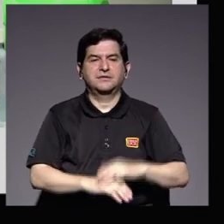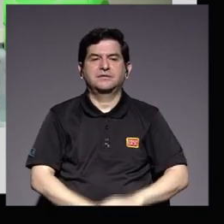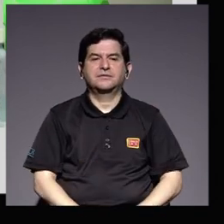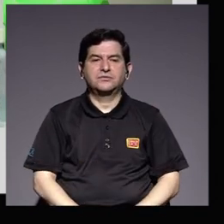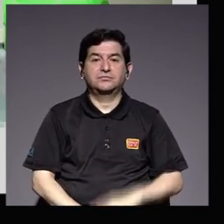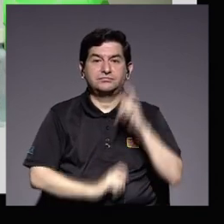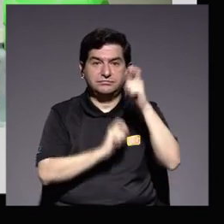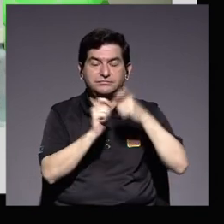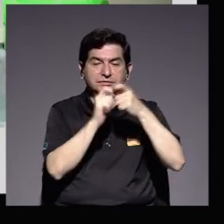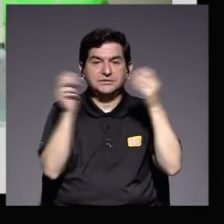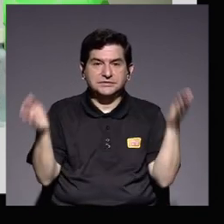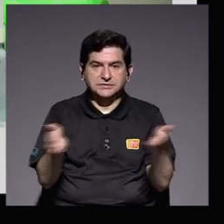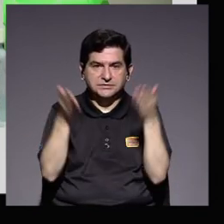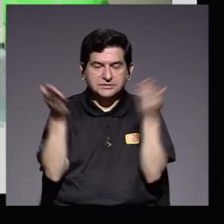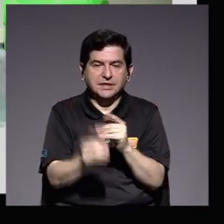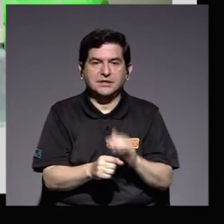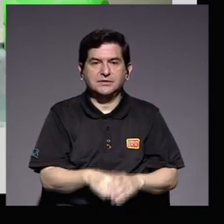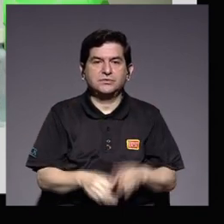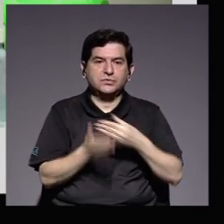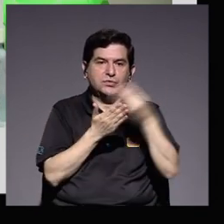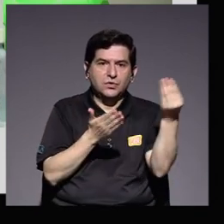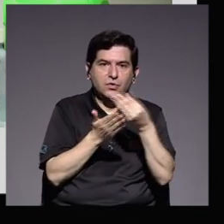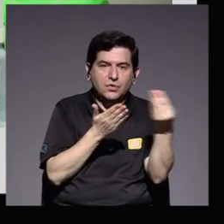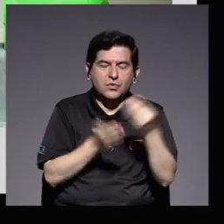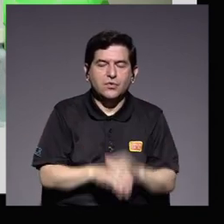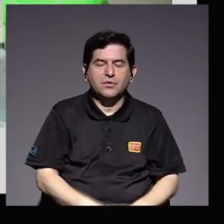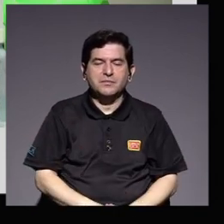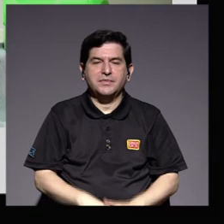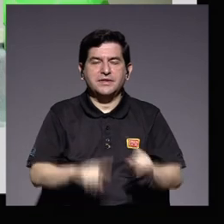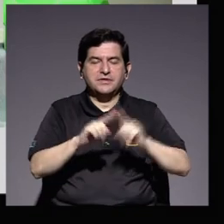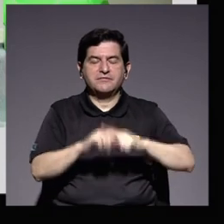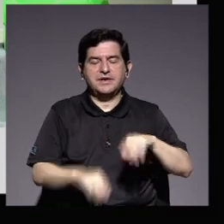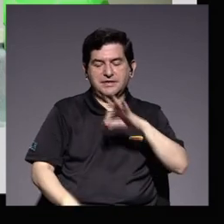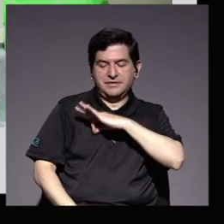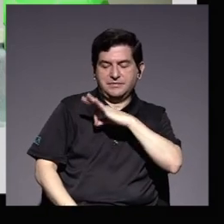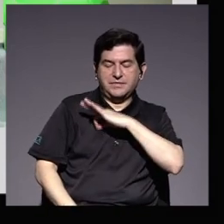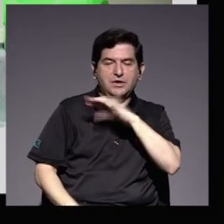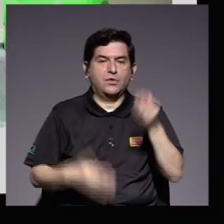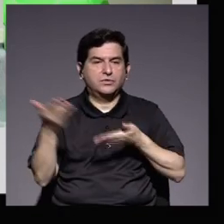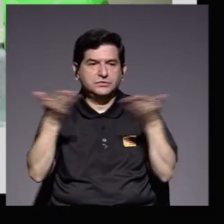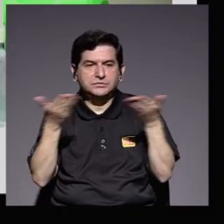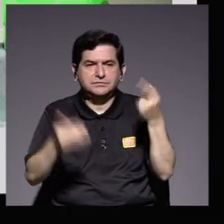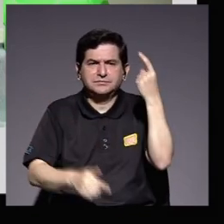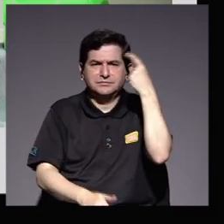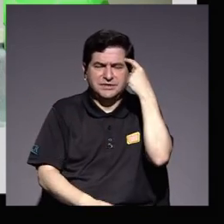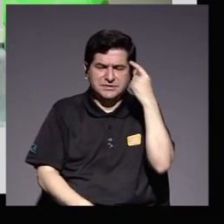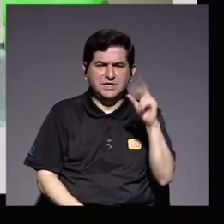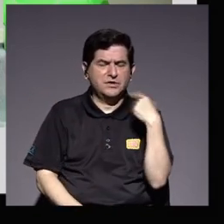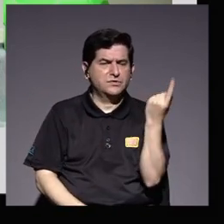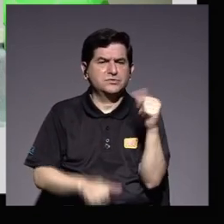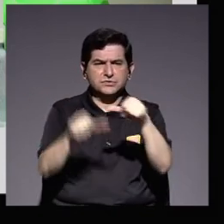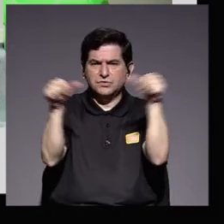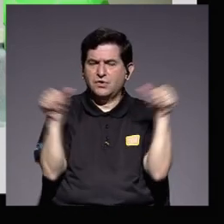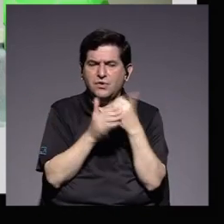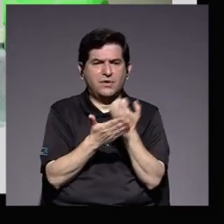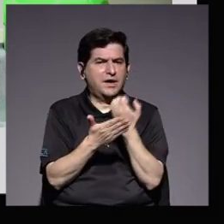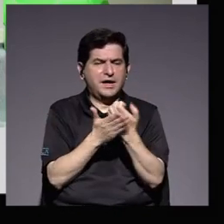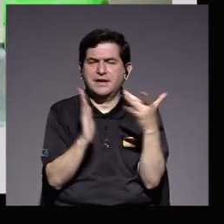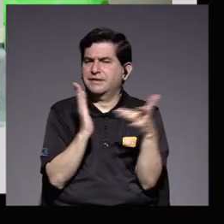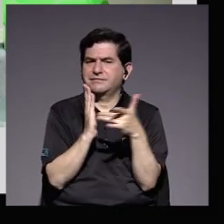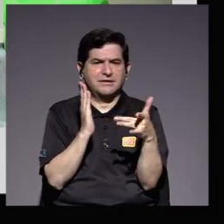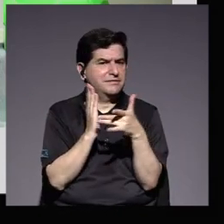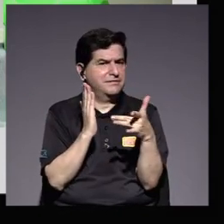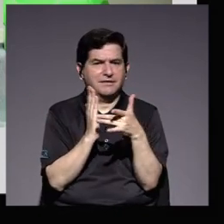precisamente para fomentar la compra o contratación de bienes o servicios considerando no sólo los aspectos económicos o